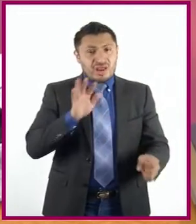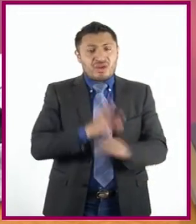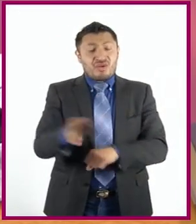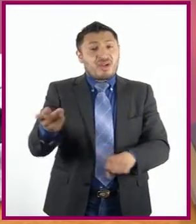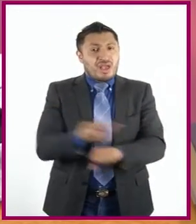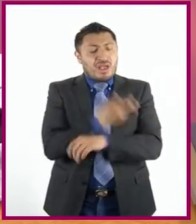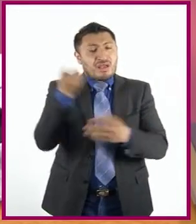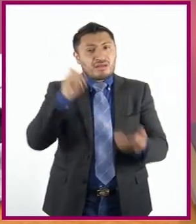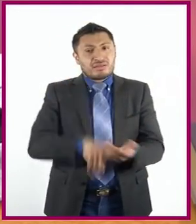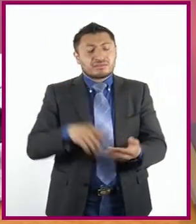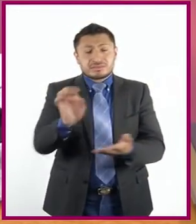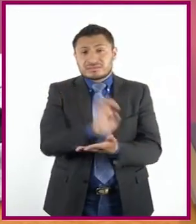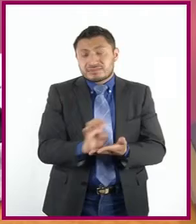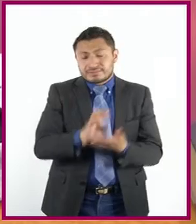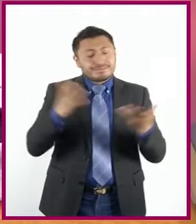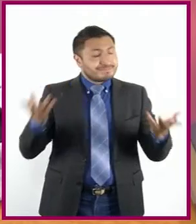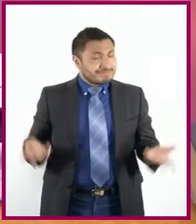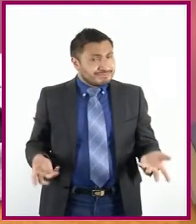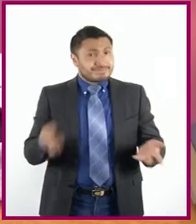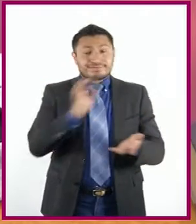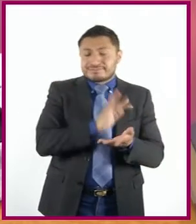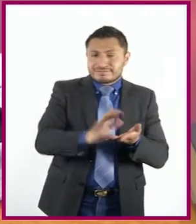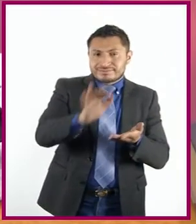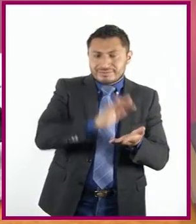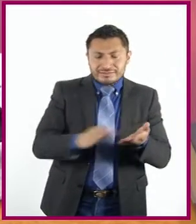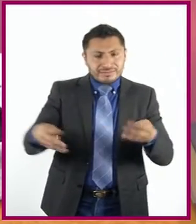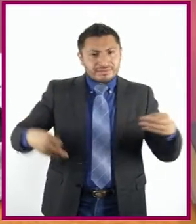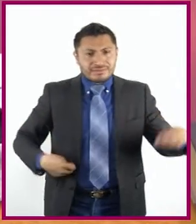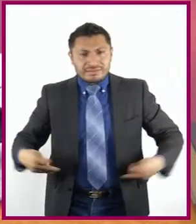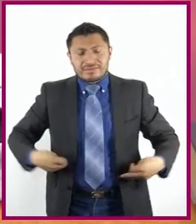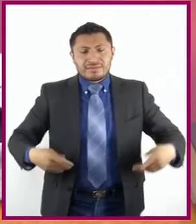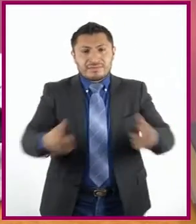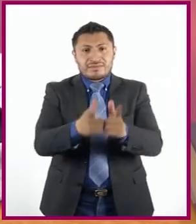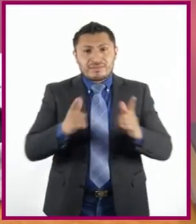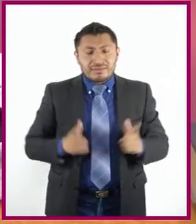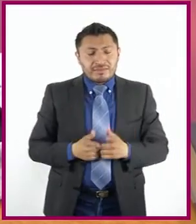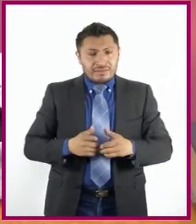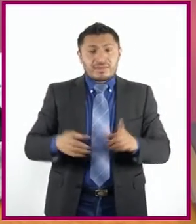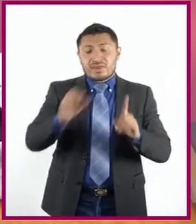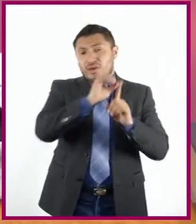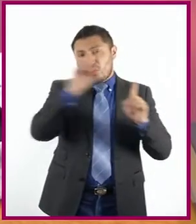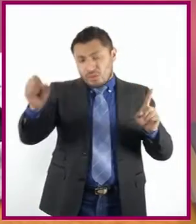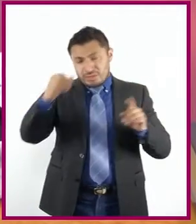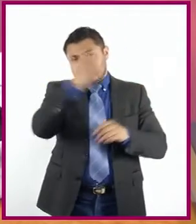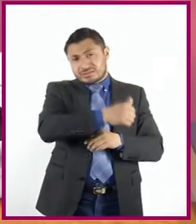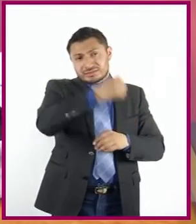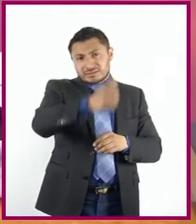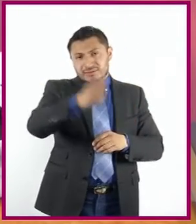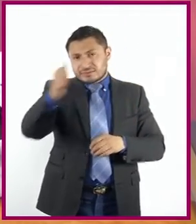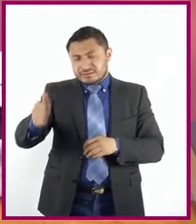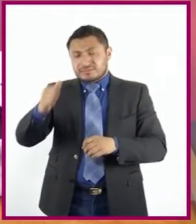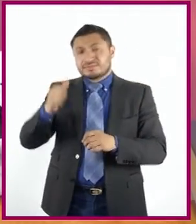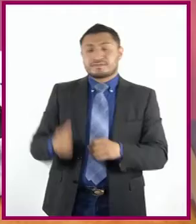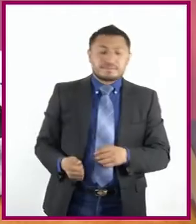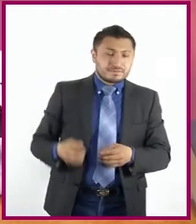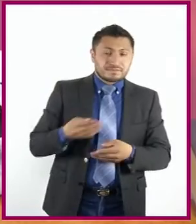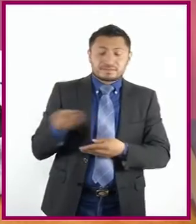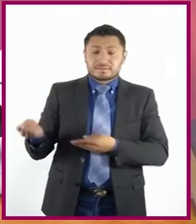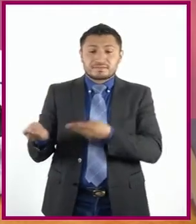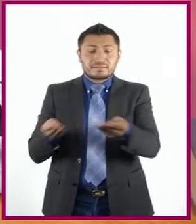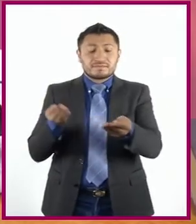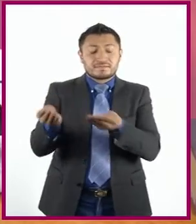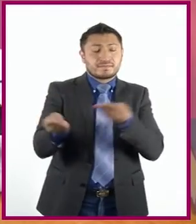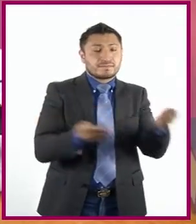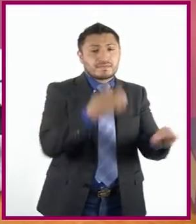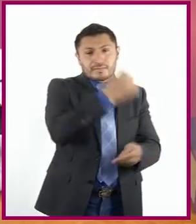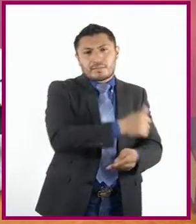ocurriendo en un escenario. Leer obras de teatro en grupo. Distribuyan los roles entre sus amigos de manera que cada uno